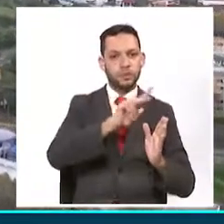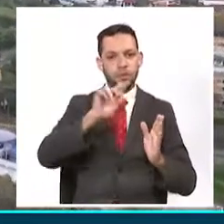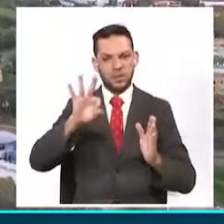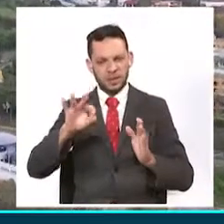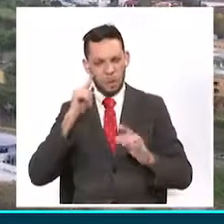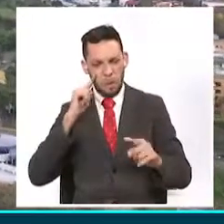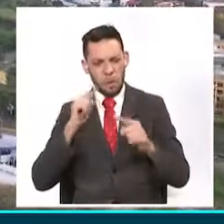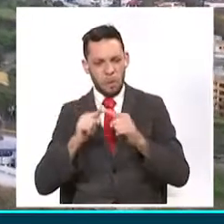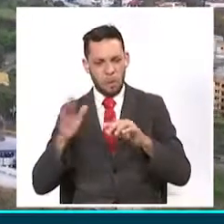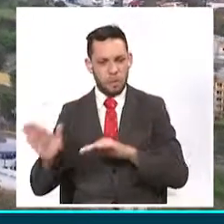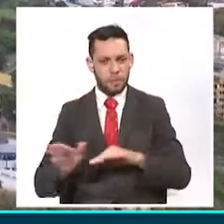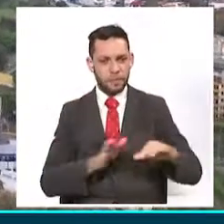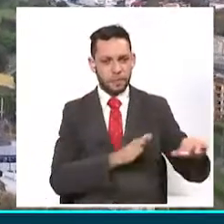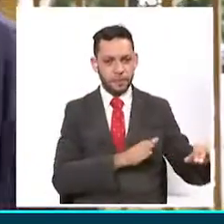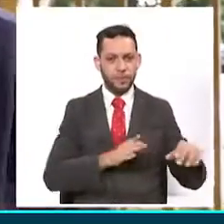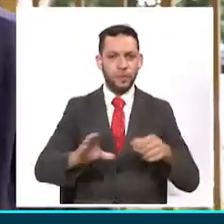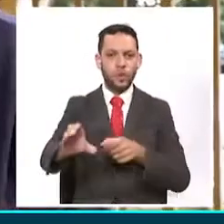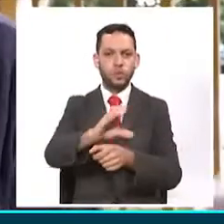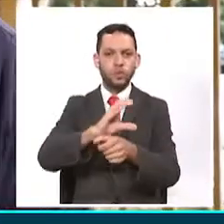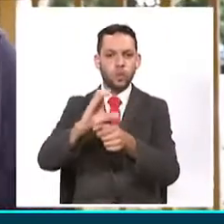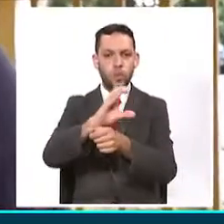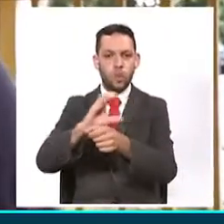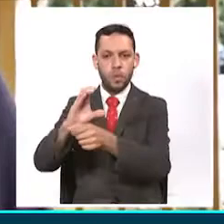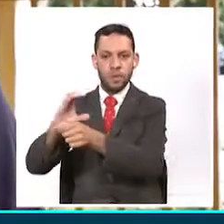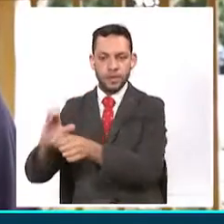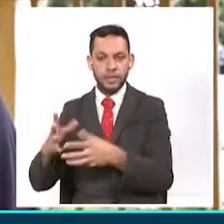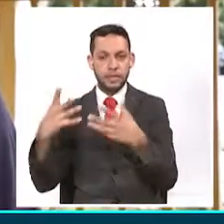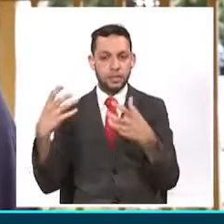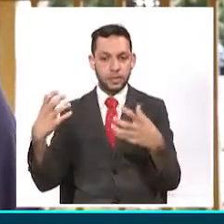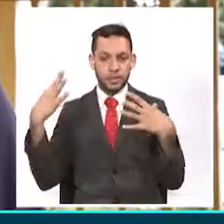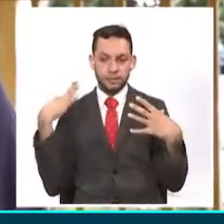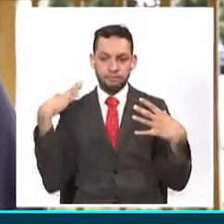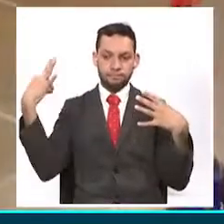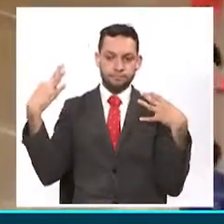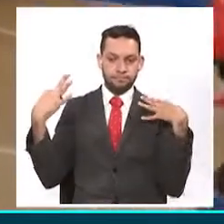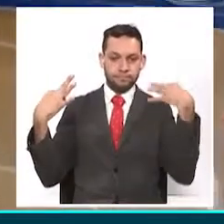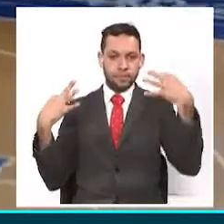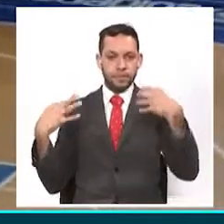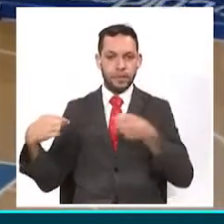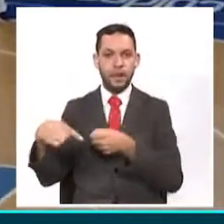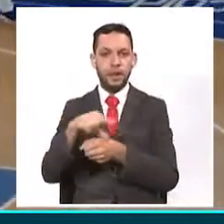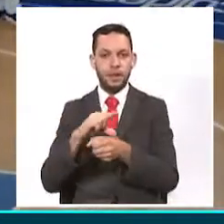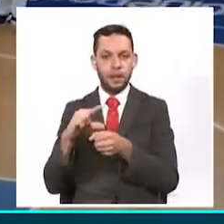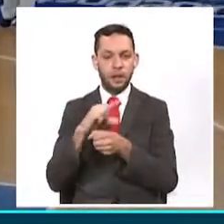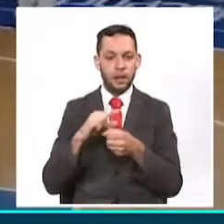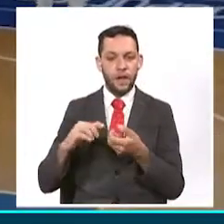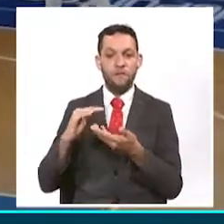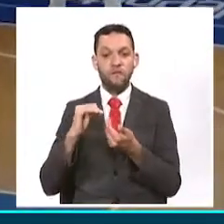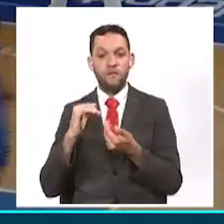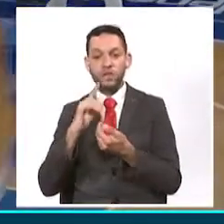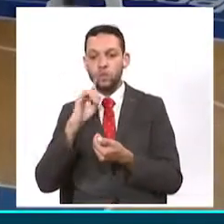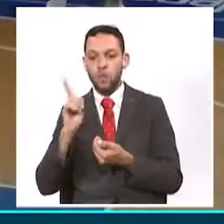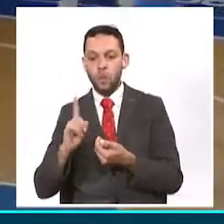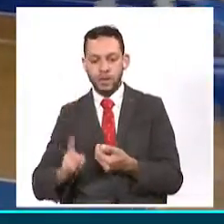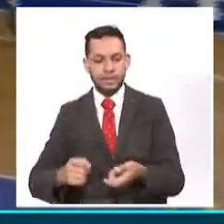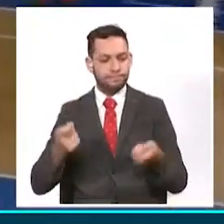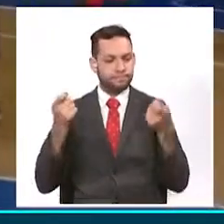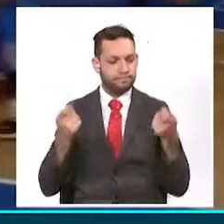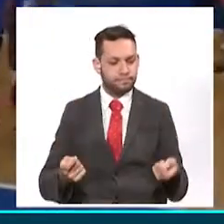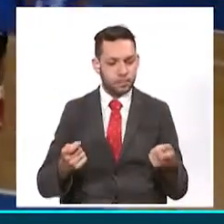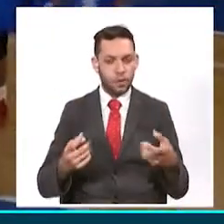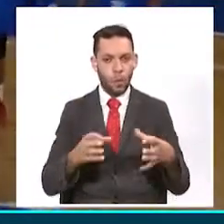interés que hay de varias ciudades del país de hacer parte de esta liga, el panorama no está fácil, pero el equipo cafetero